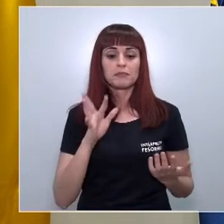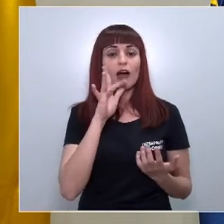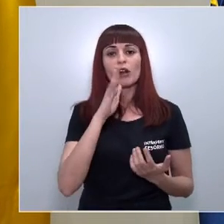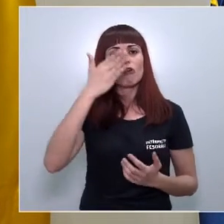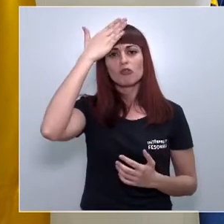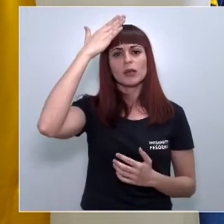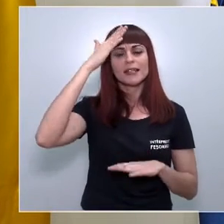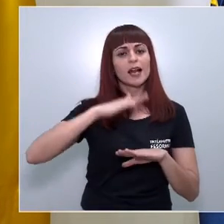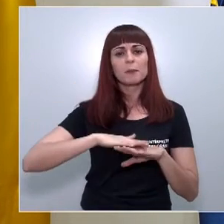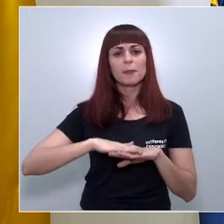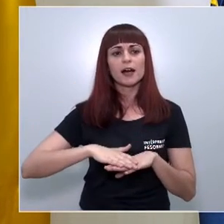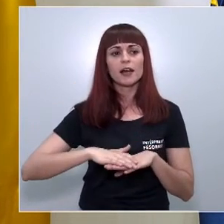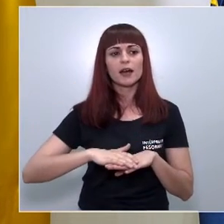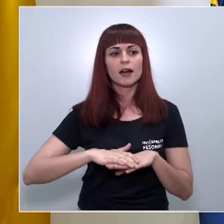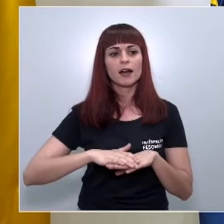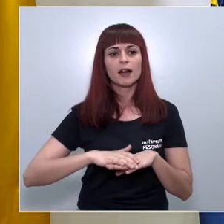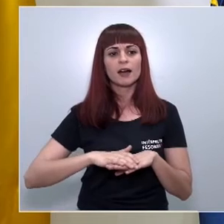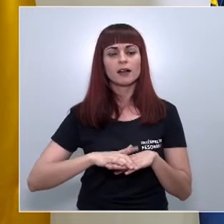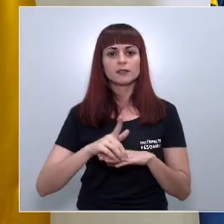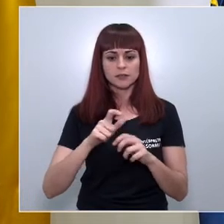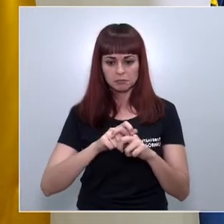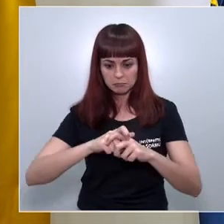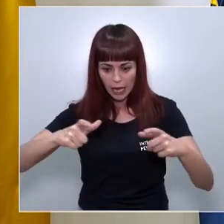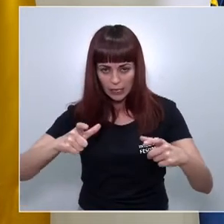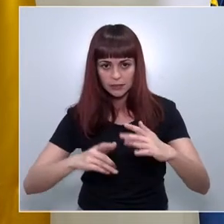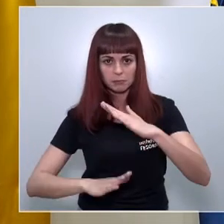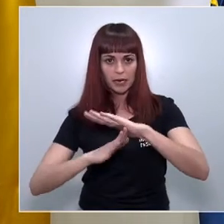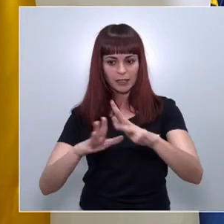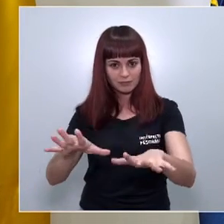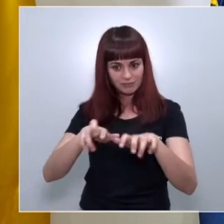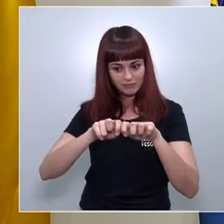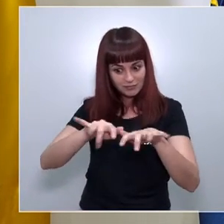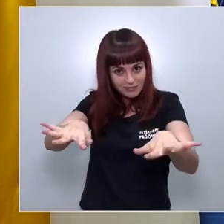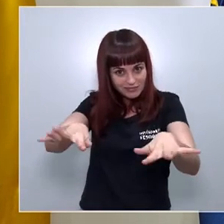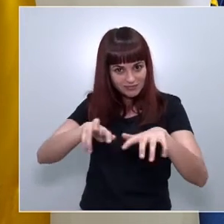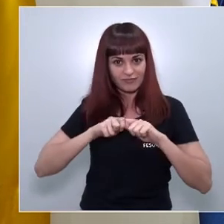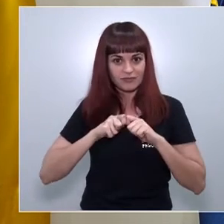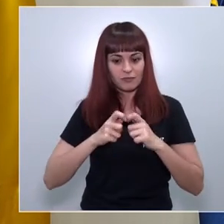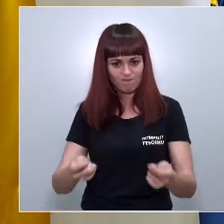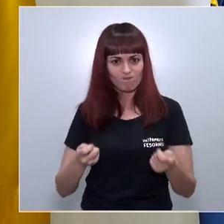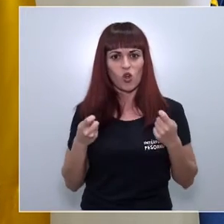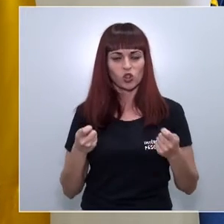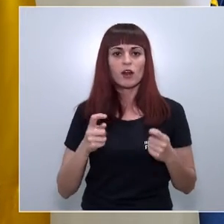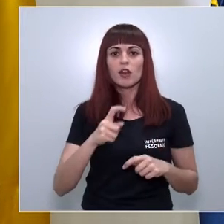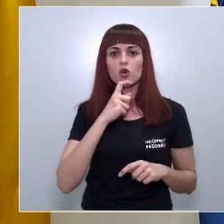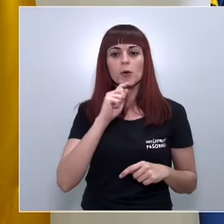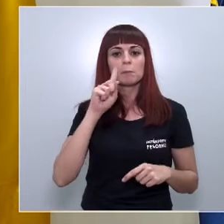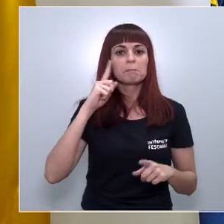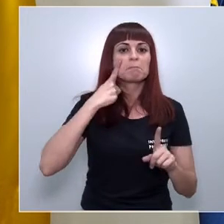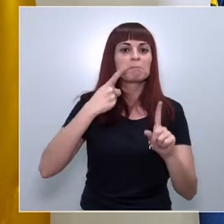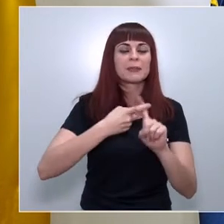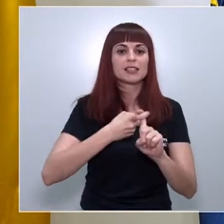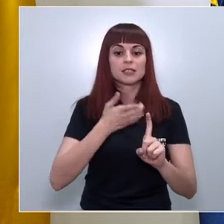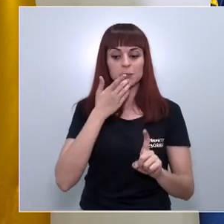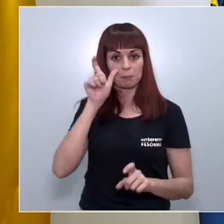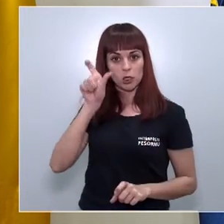lo fundamental para poder parar un brote para que se inicie una cadena de contagios lo fundamental es detectar la persona que en principio